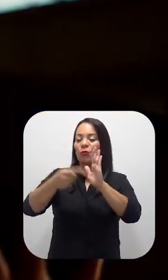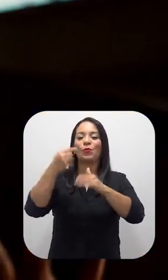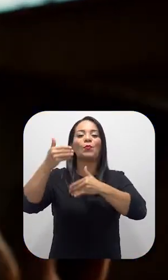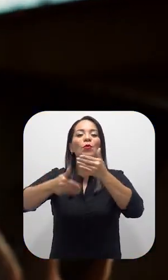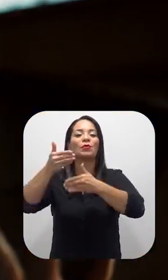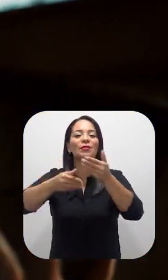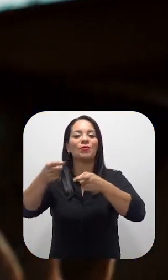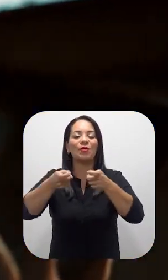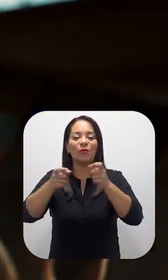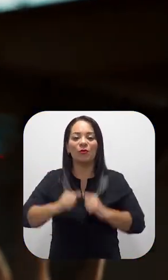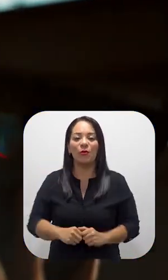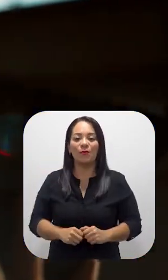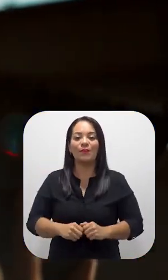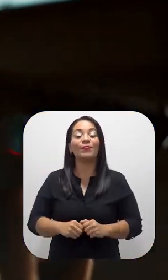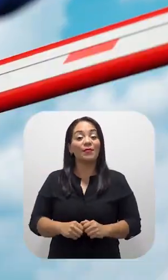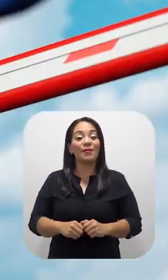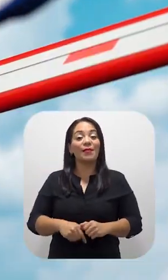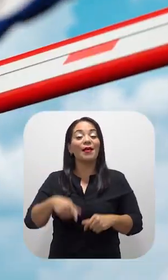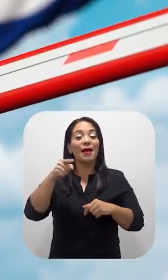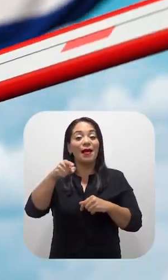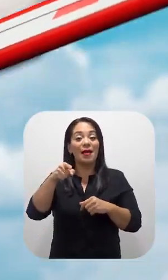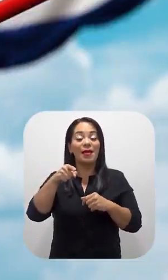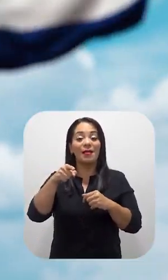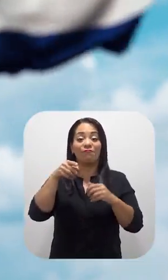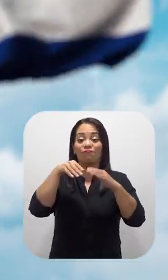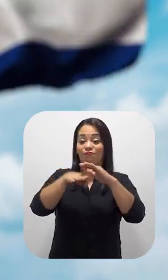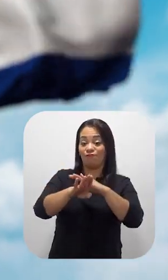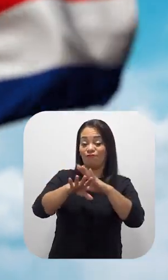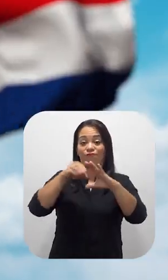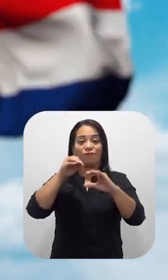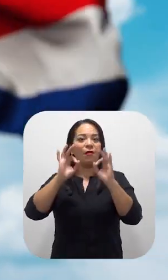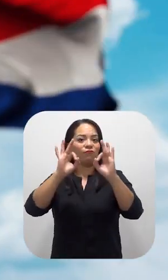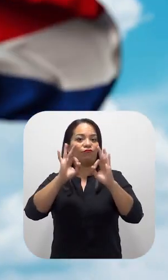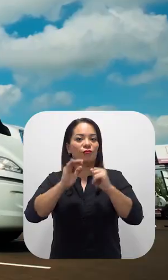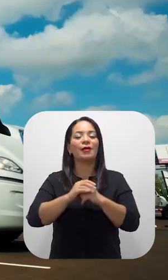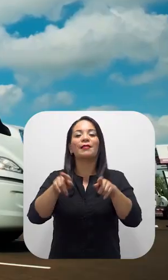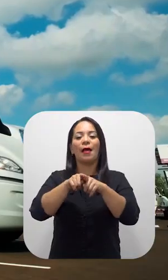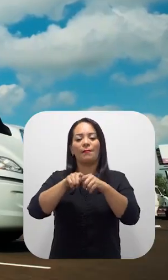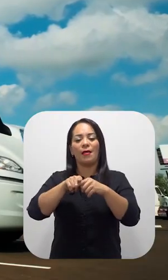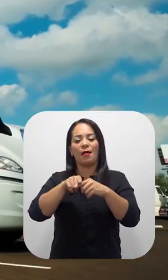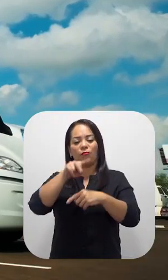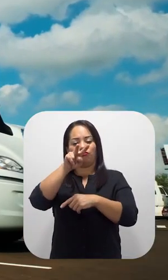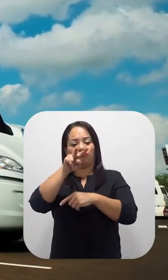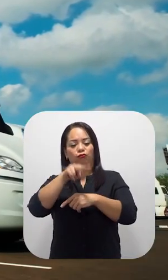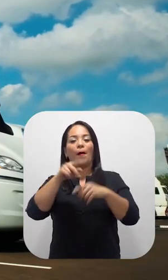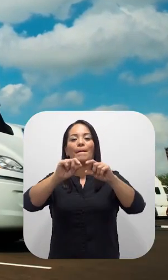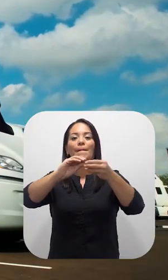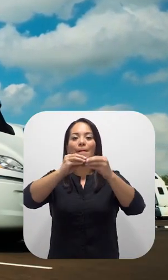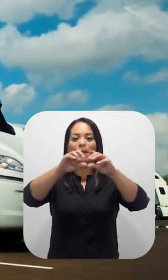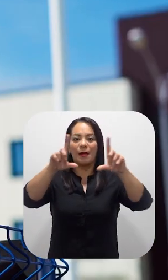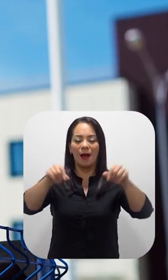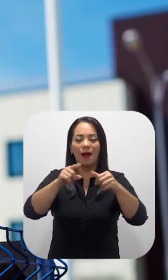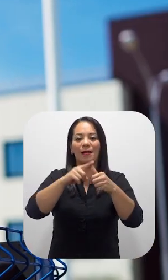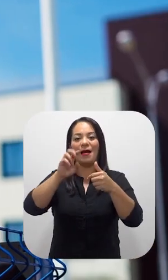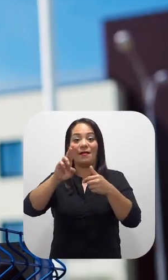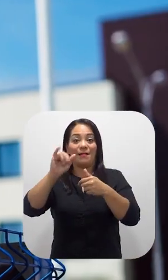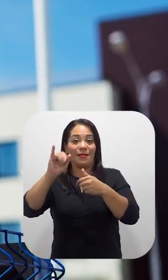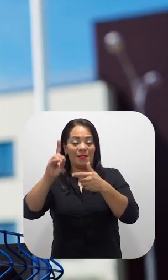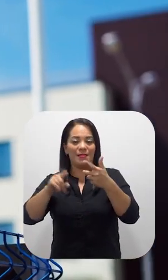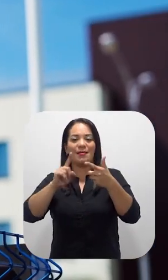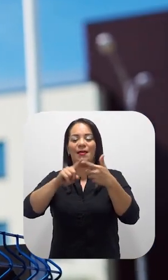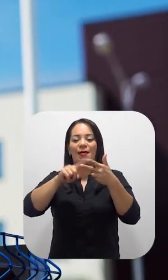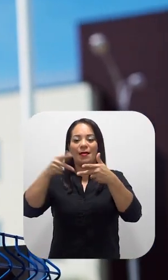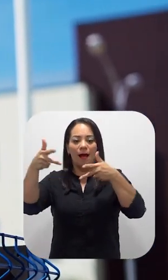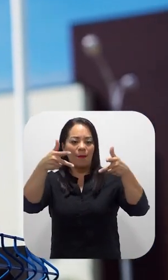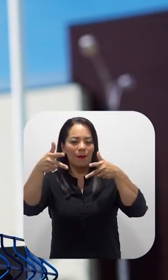automatizarán los procesos de control, con barreras de ingreso y salida, lectores de placa y de RFID, sensores de